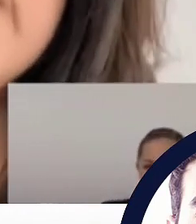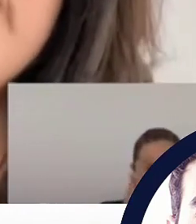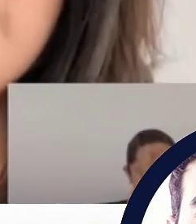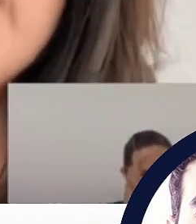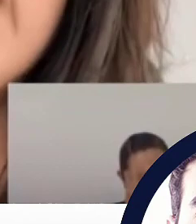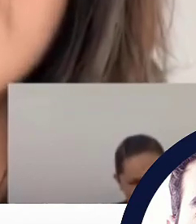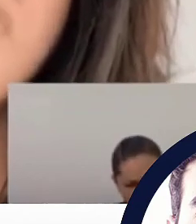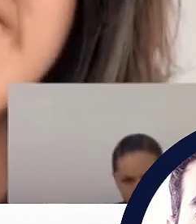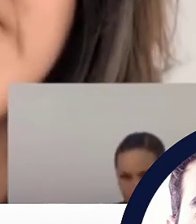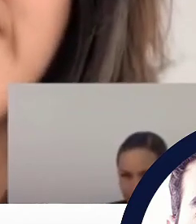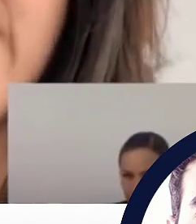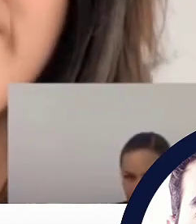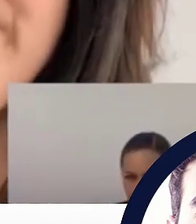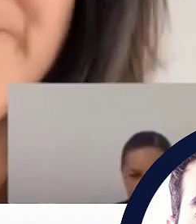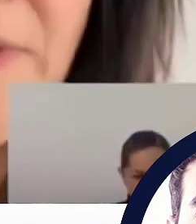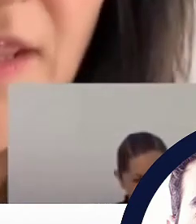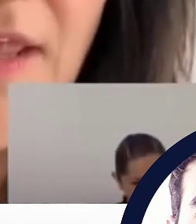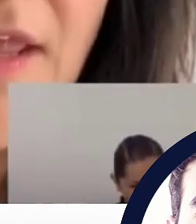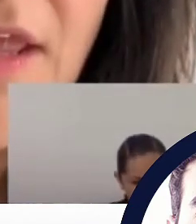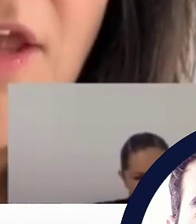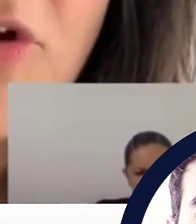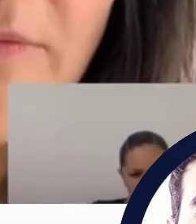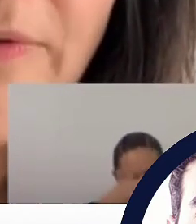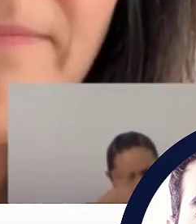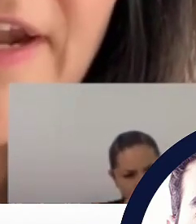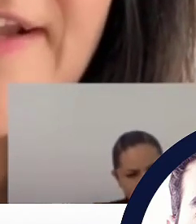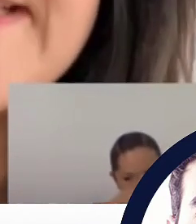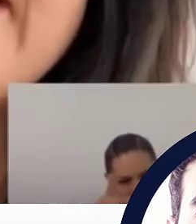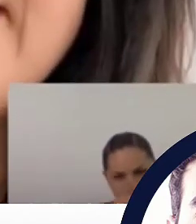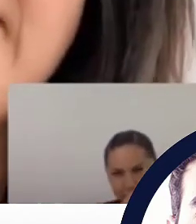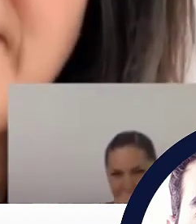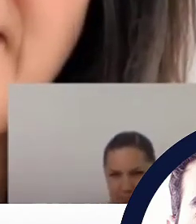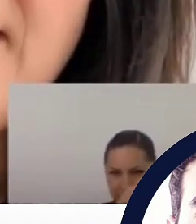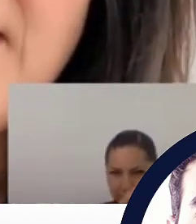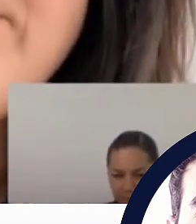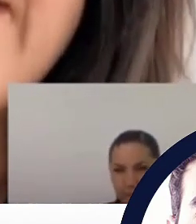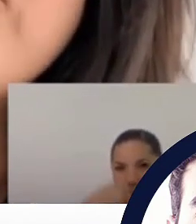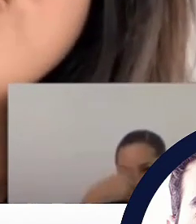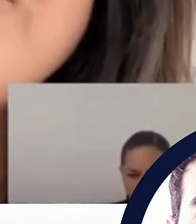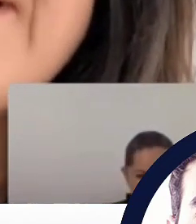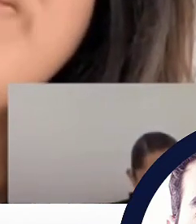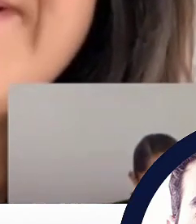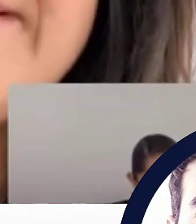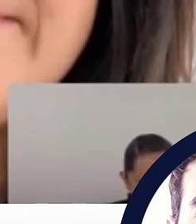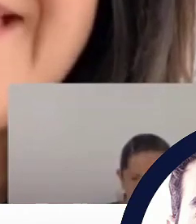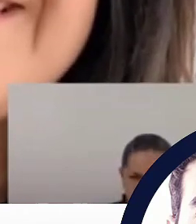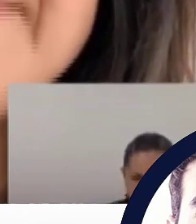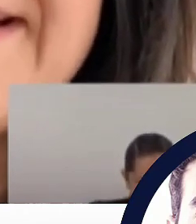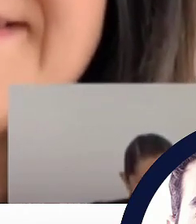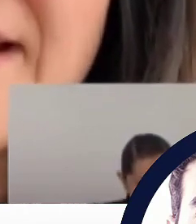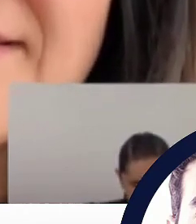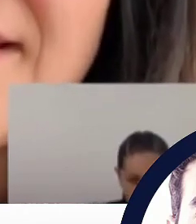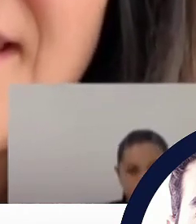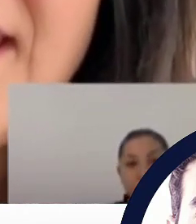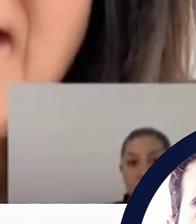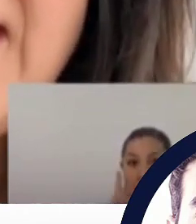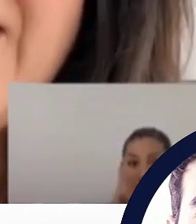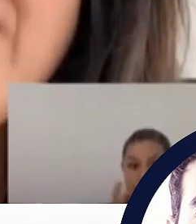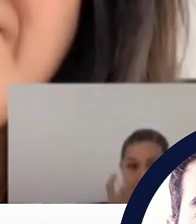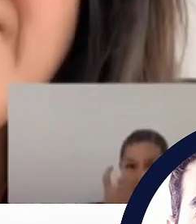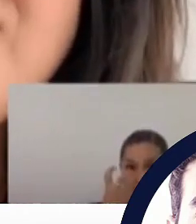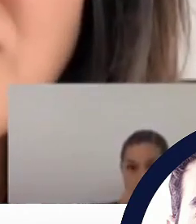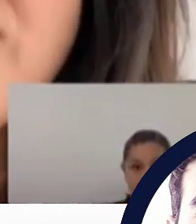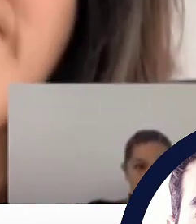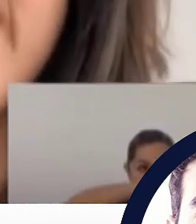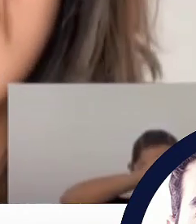que componen nuestro análisis, como si esos fueran deportes. Y a Sonora pues no le va